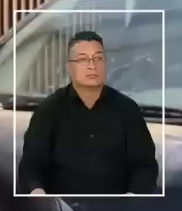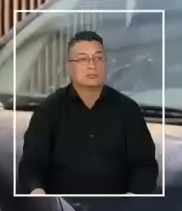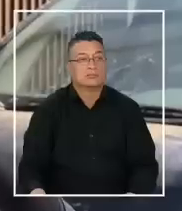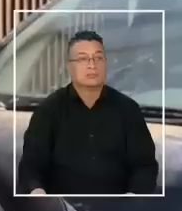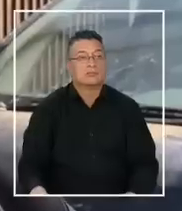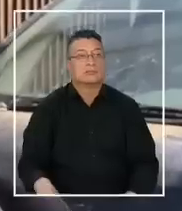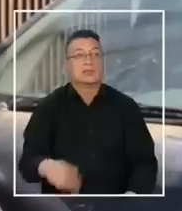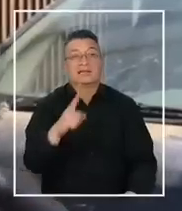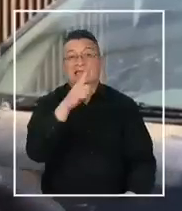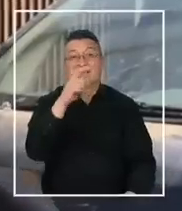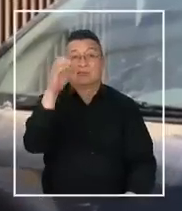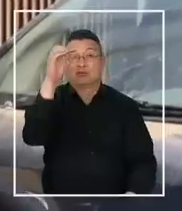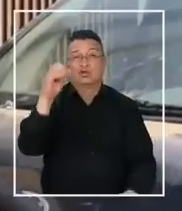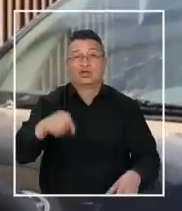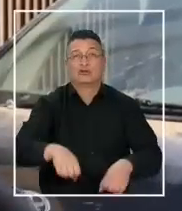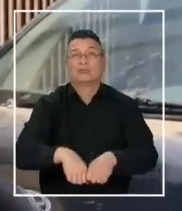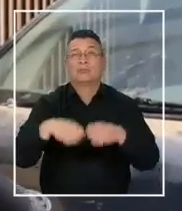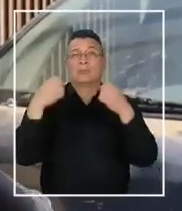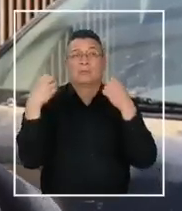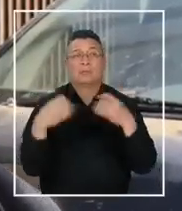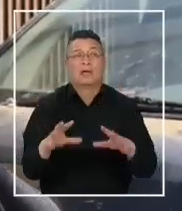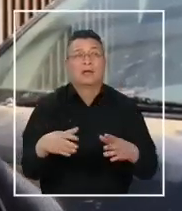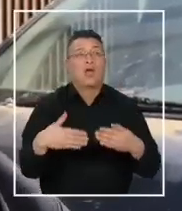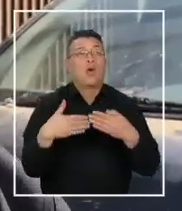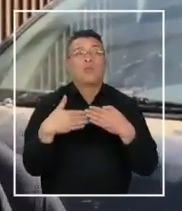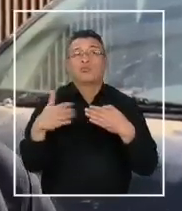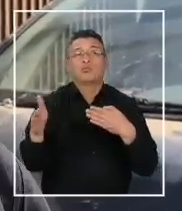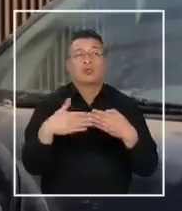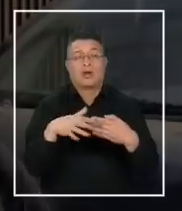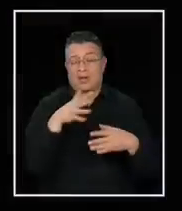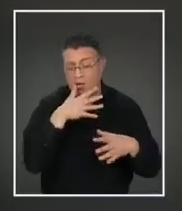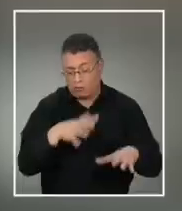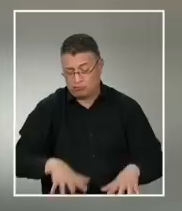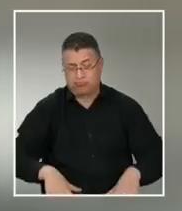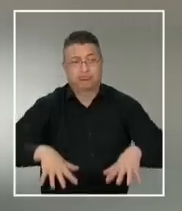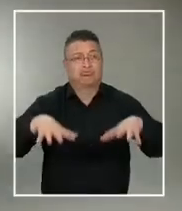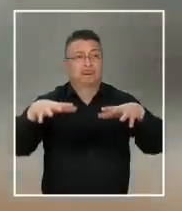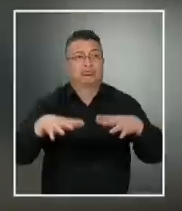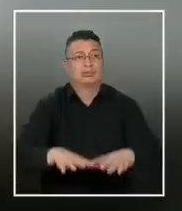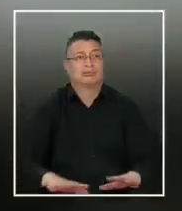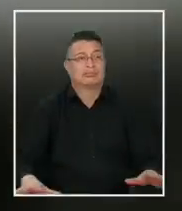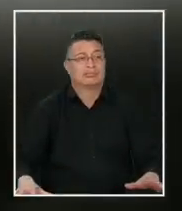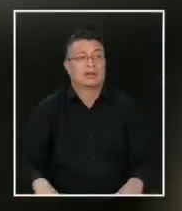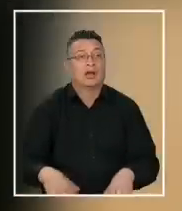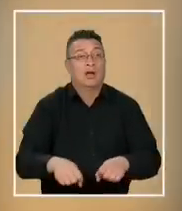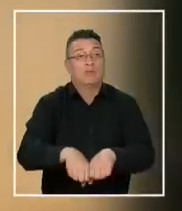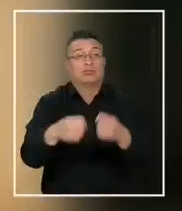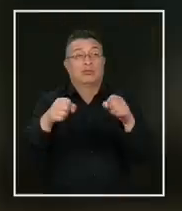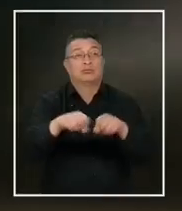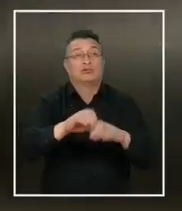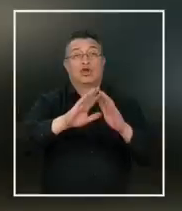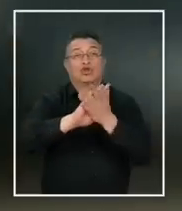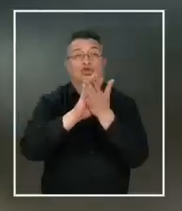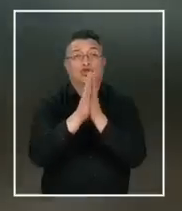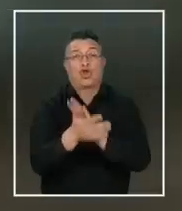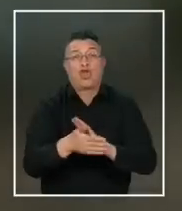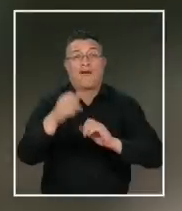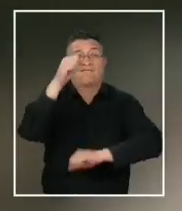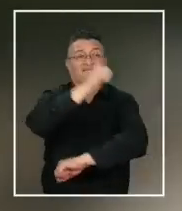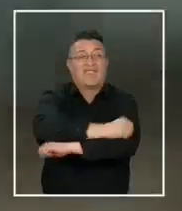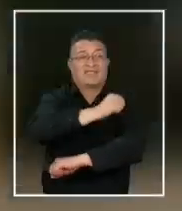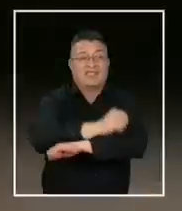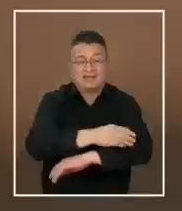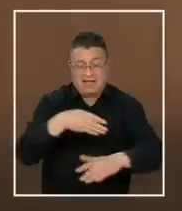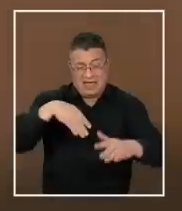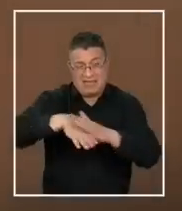Pérdida total, las puertas, está todo flotando. Le rompieron todo, ventanas. Dentro de la casa debe